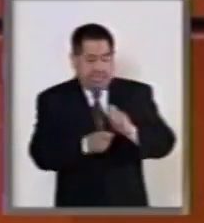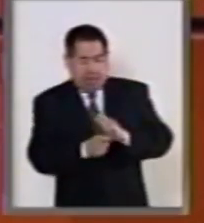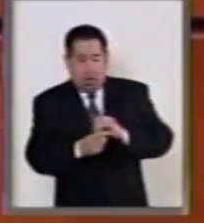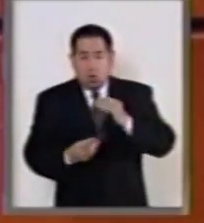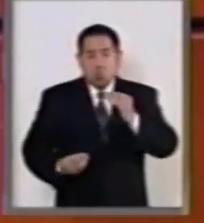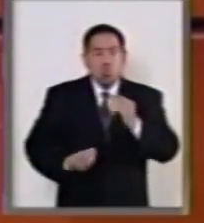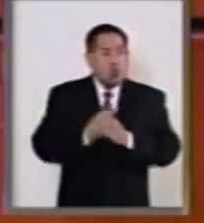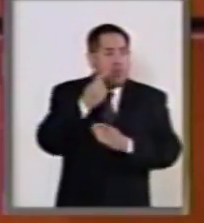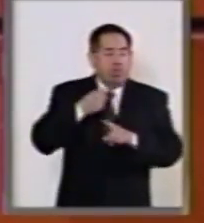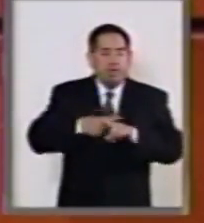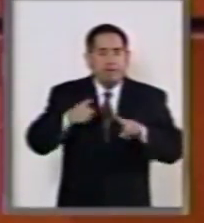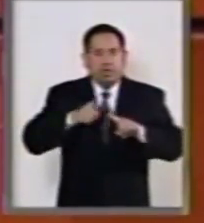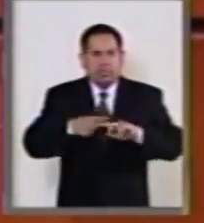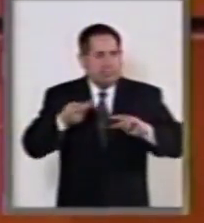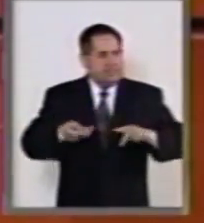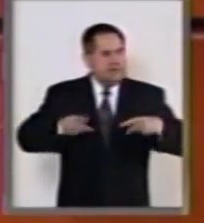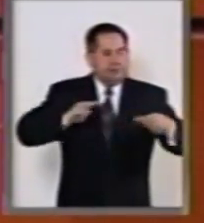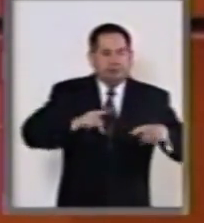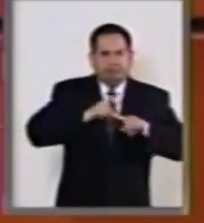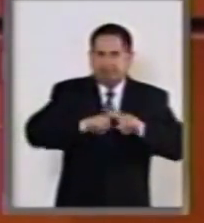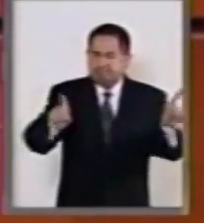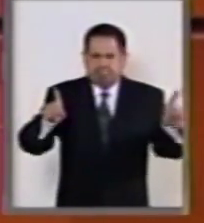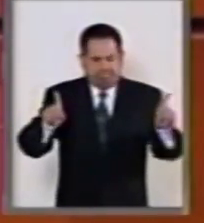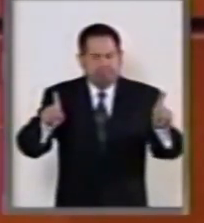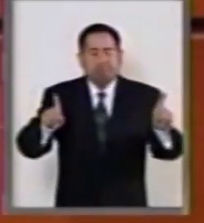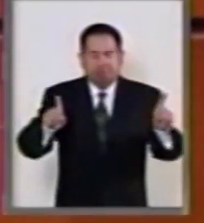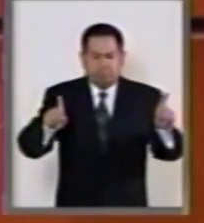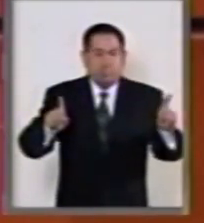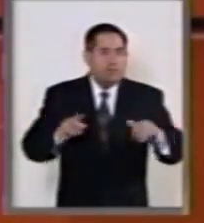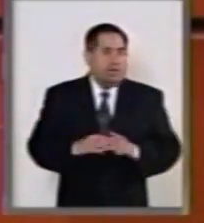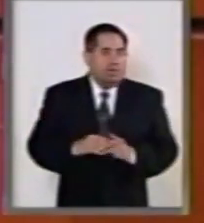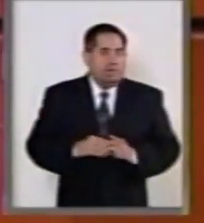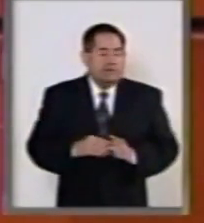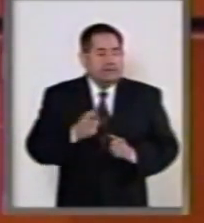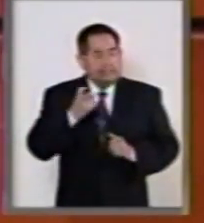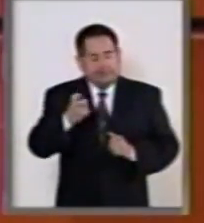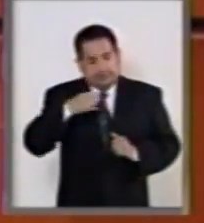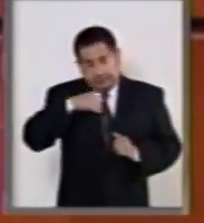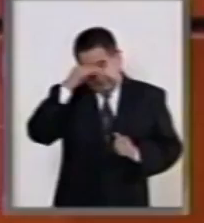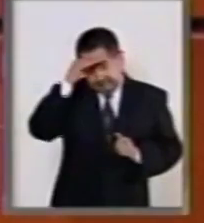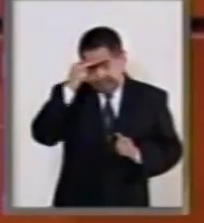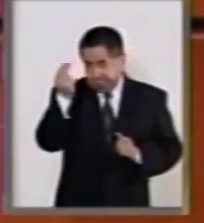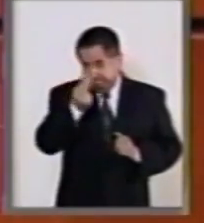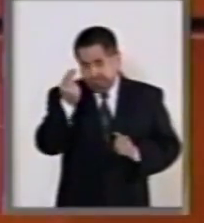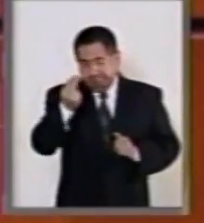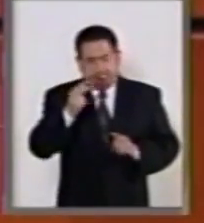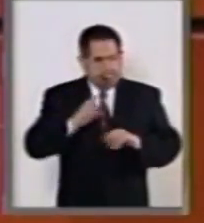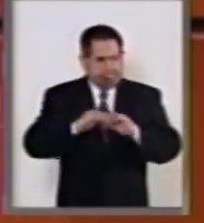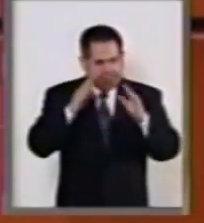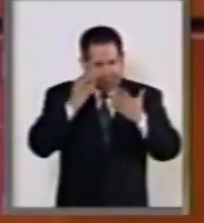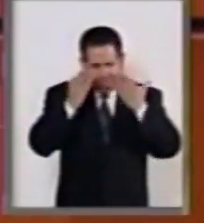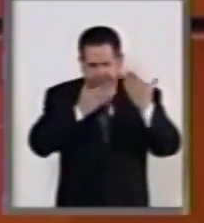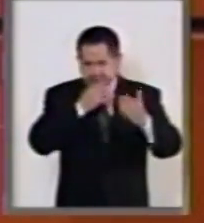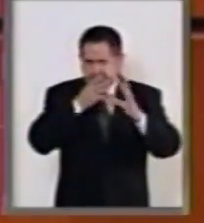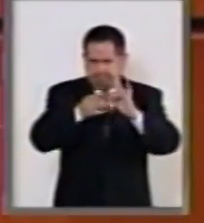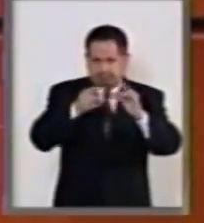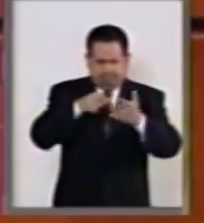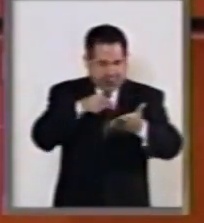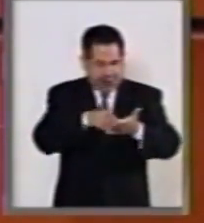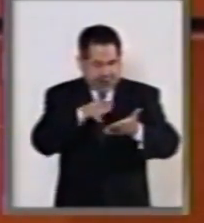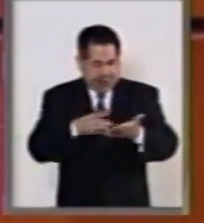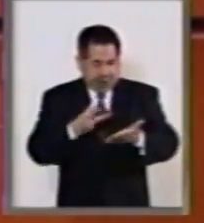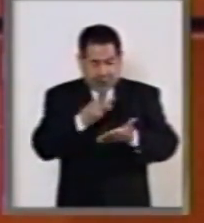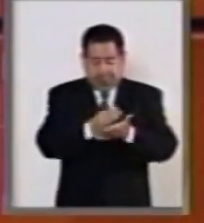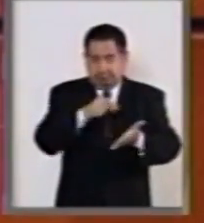sistema totalmente distinto. Ello hace necesario realizar en estas reformas